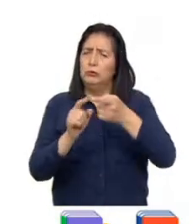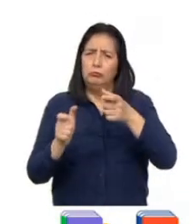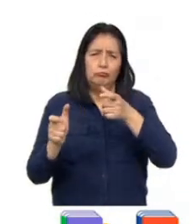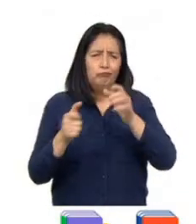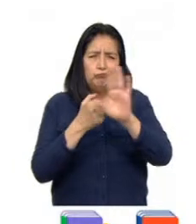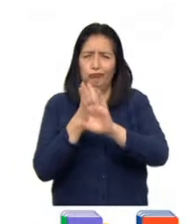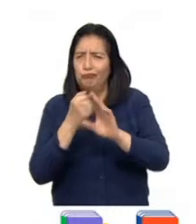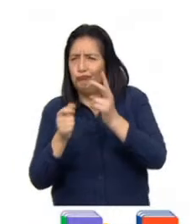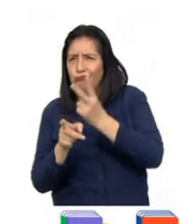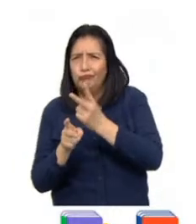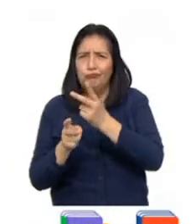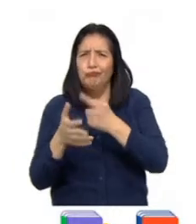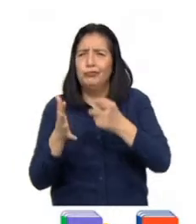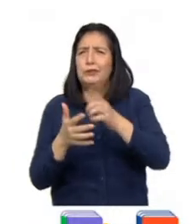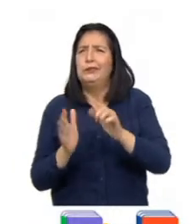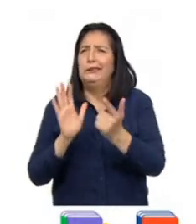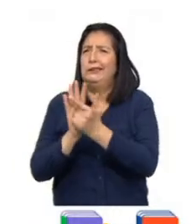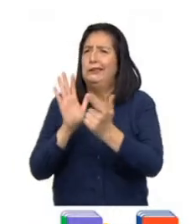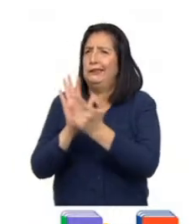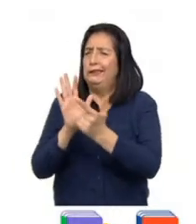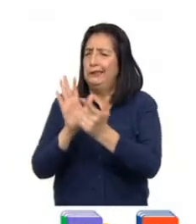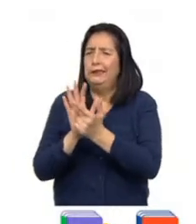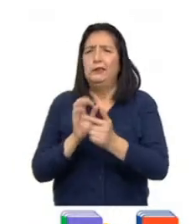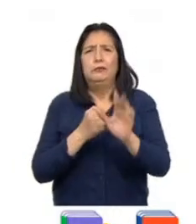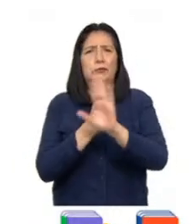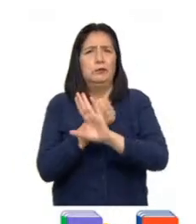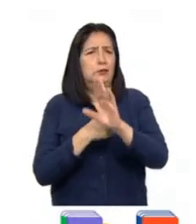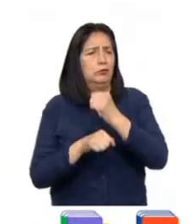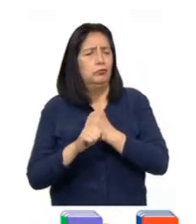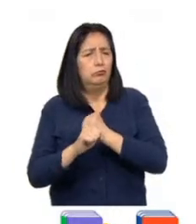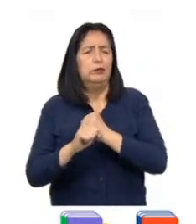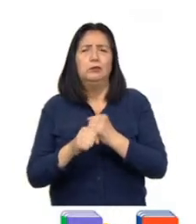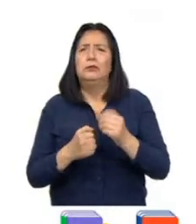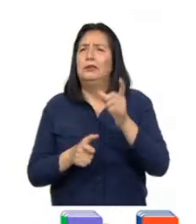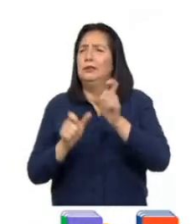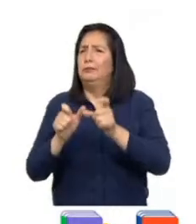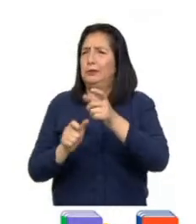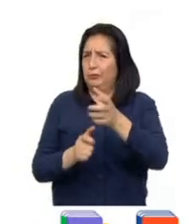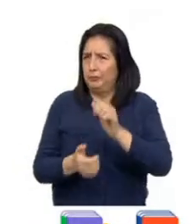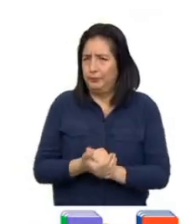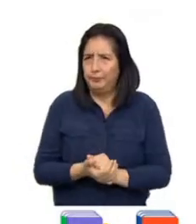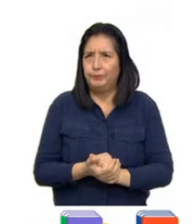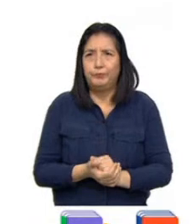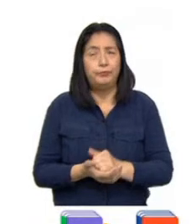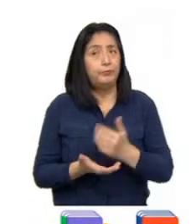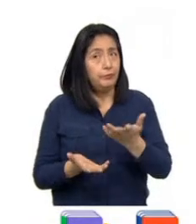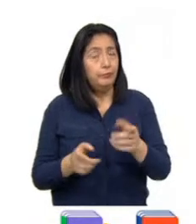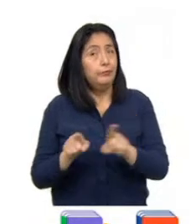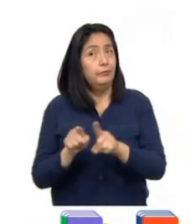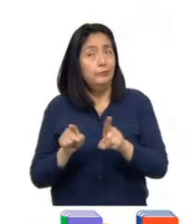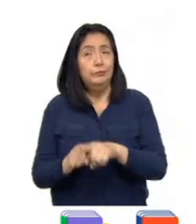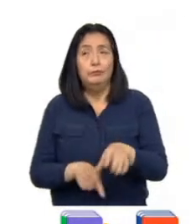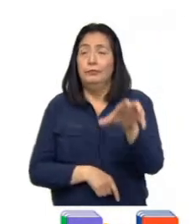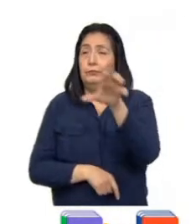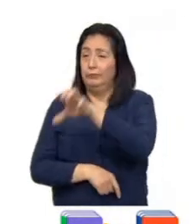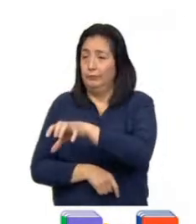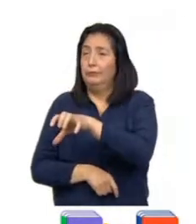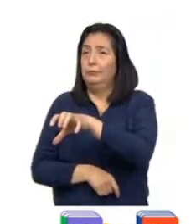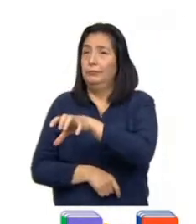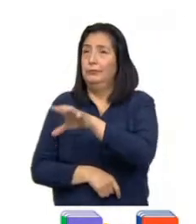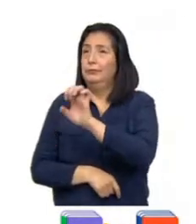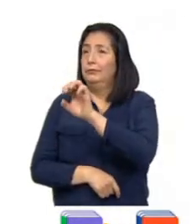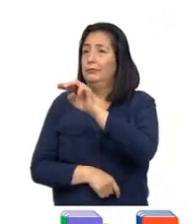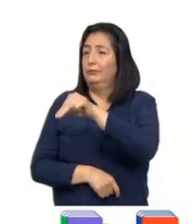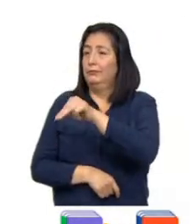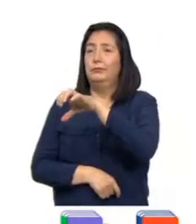por el cumplimiento de las leyes y proteger la seguridad ciudadana. Así mismo está el Centro de